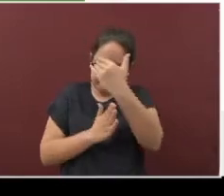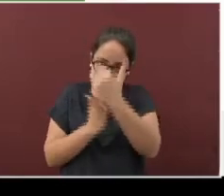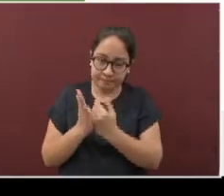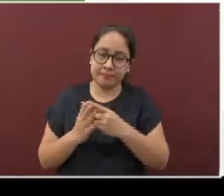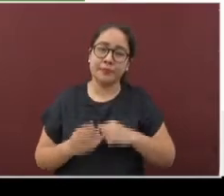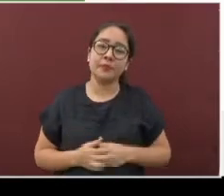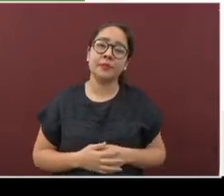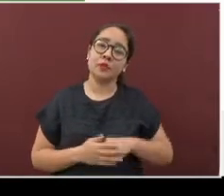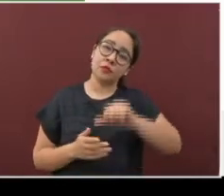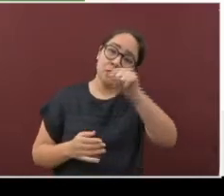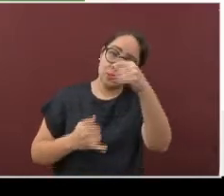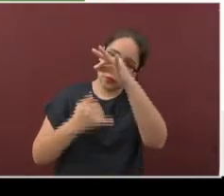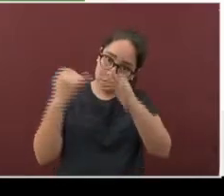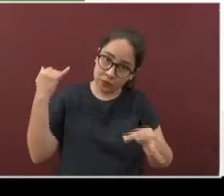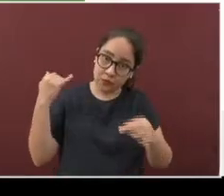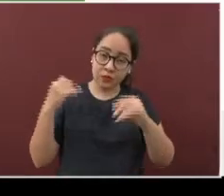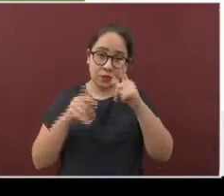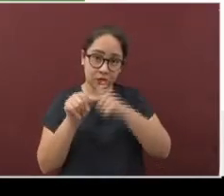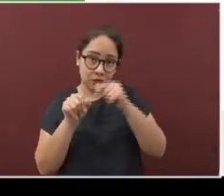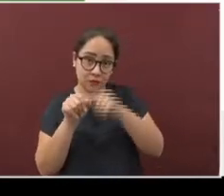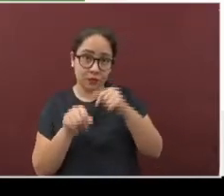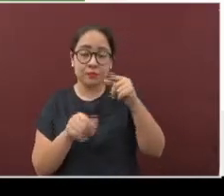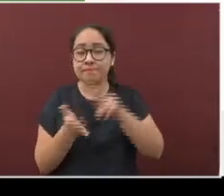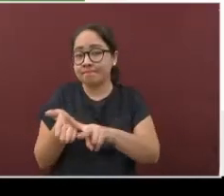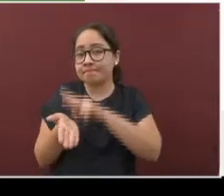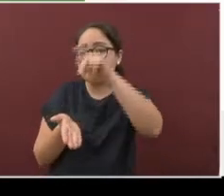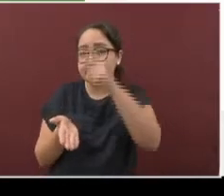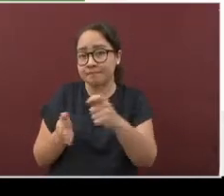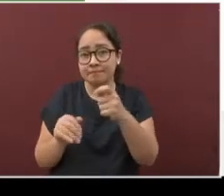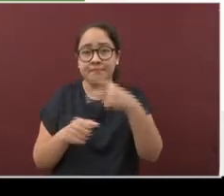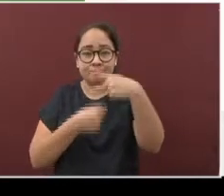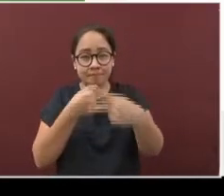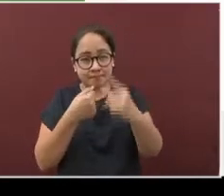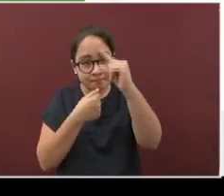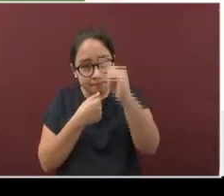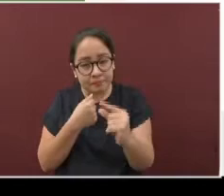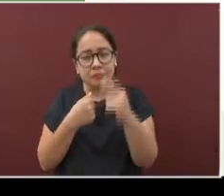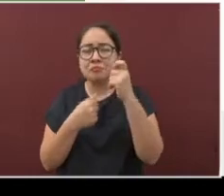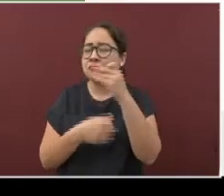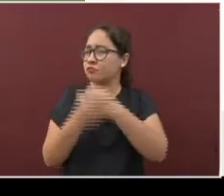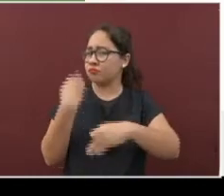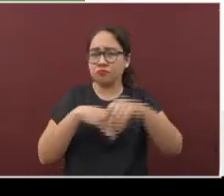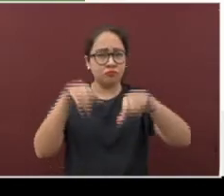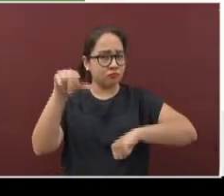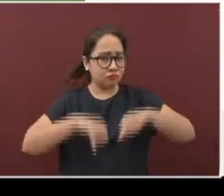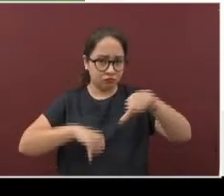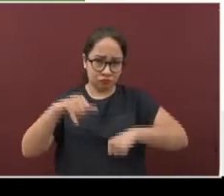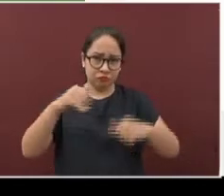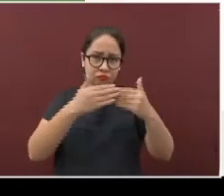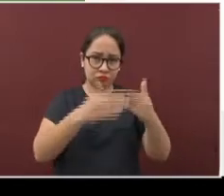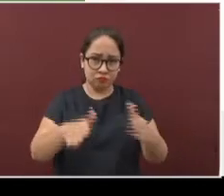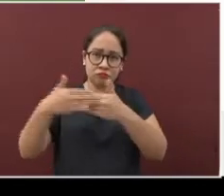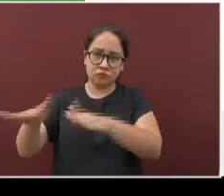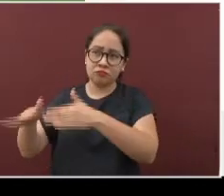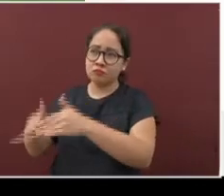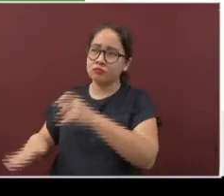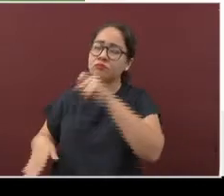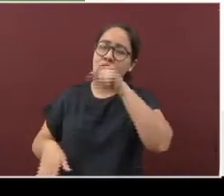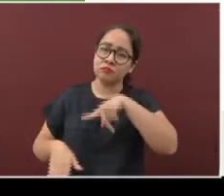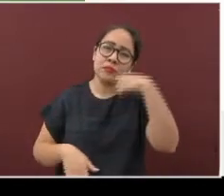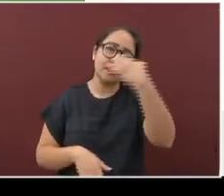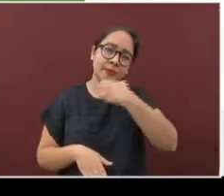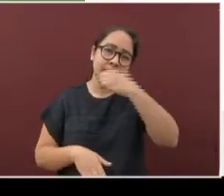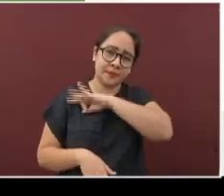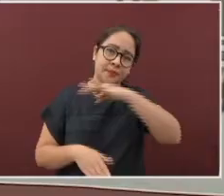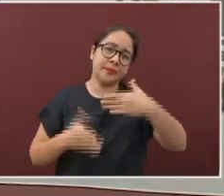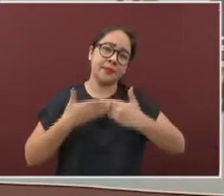el color verde, que significa riesgo bajo. Aquí están permitidas todas las actividades, incluidas las escolares.